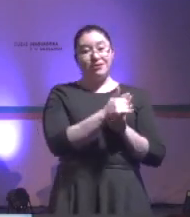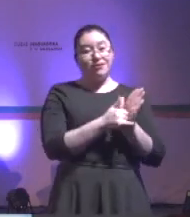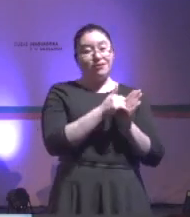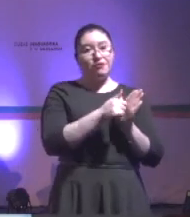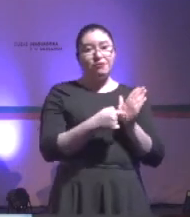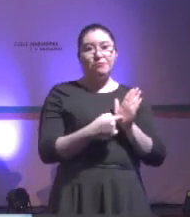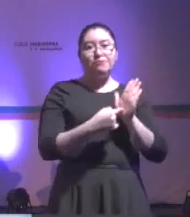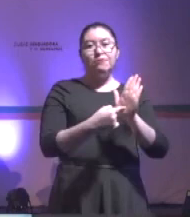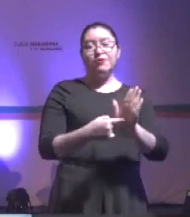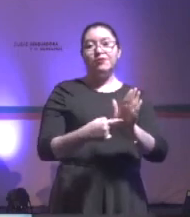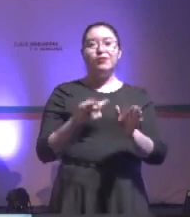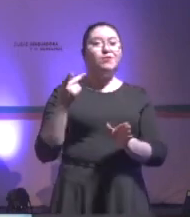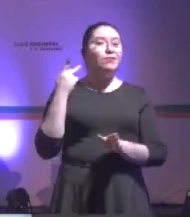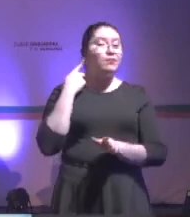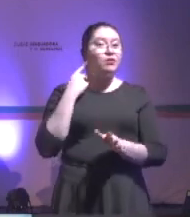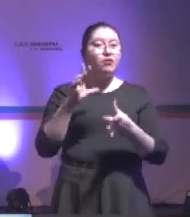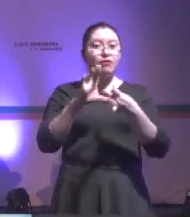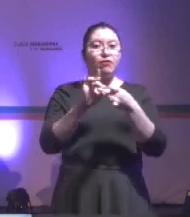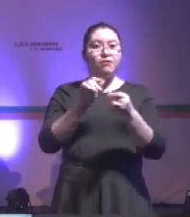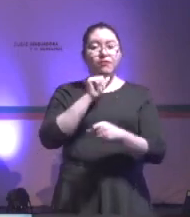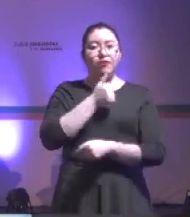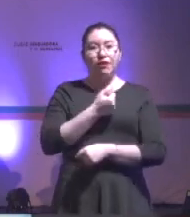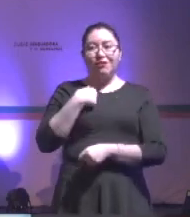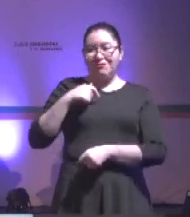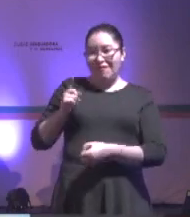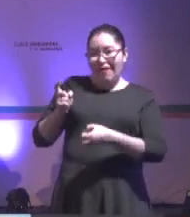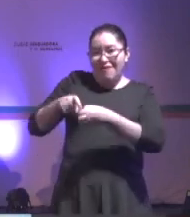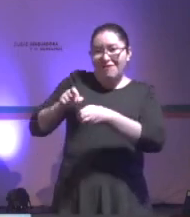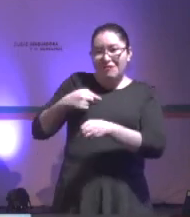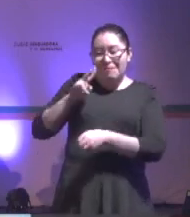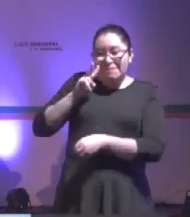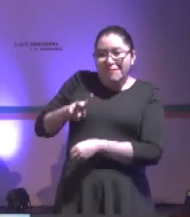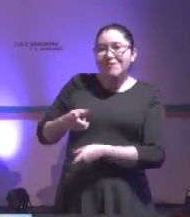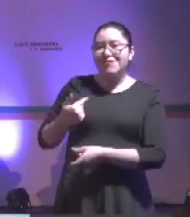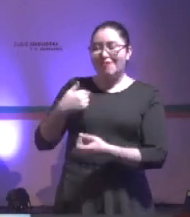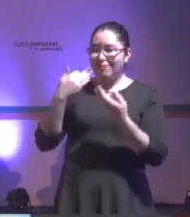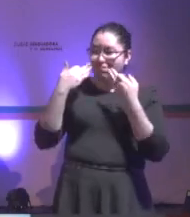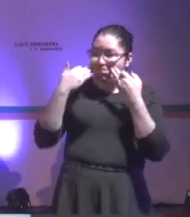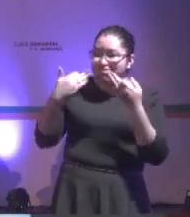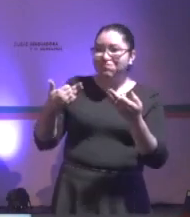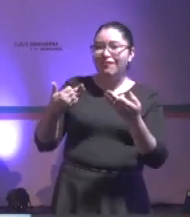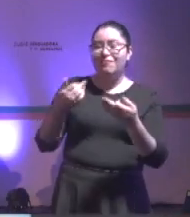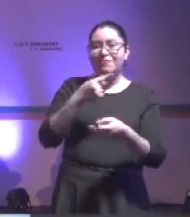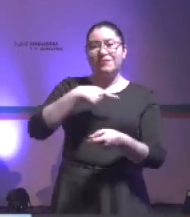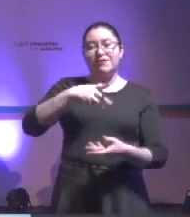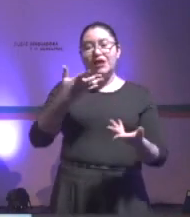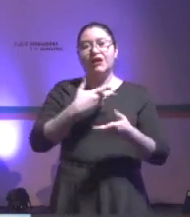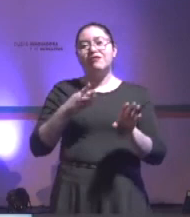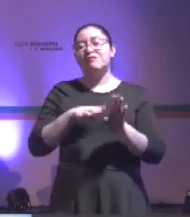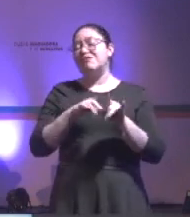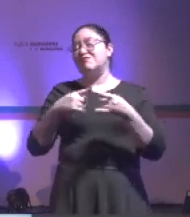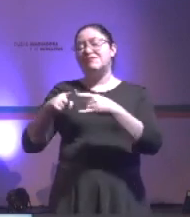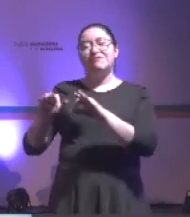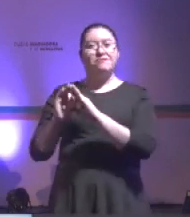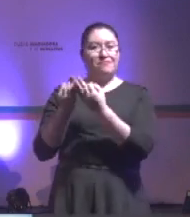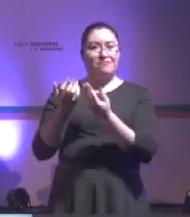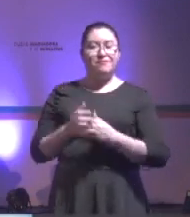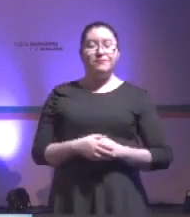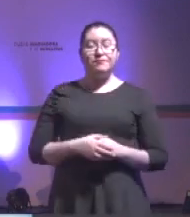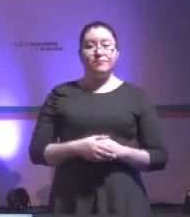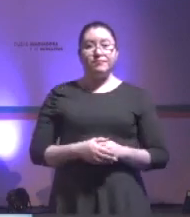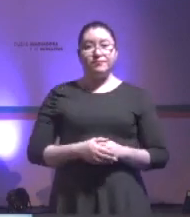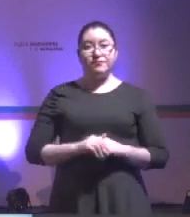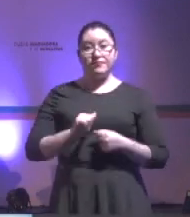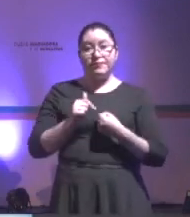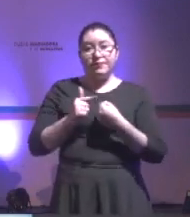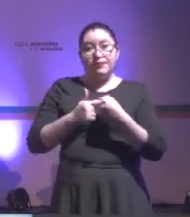contarle a la gente lo que los políticos no les dicen, lo que yo viví están otras bambalinas, lo que es organizar una campaña y muchas otras cosas. Entonces, si algo